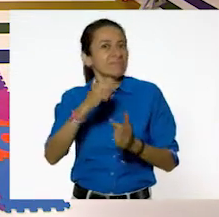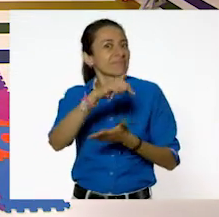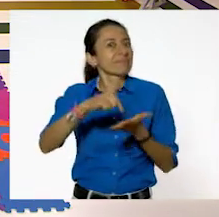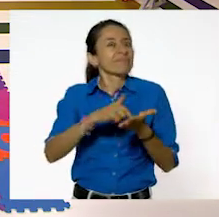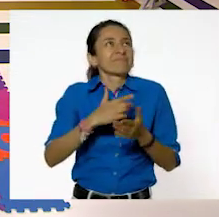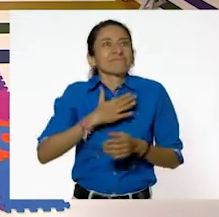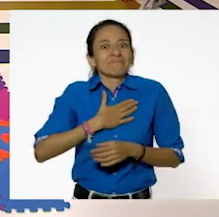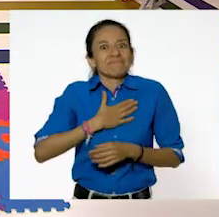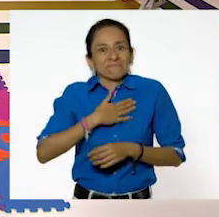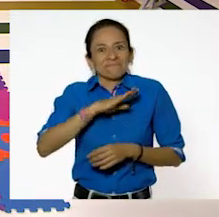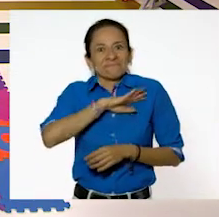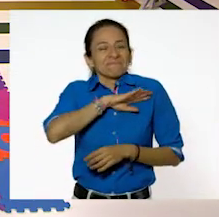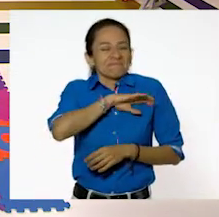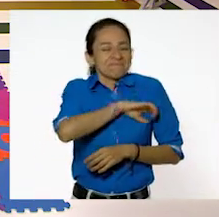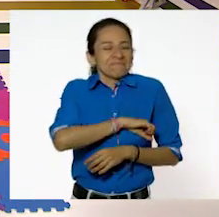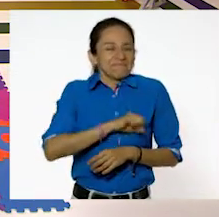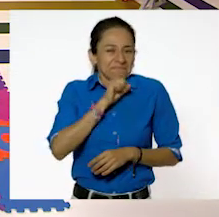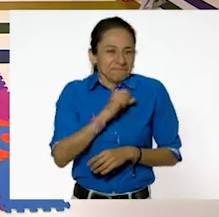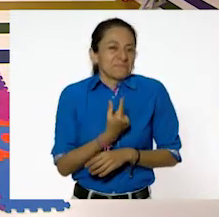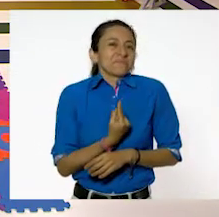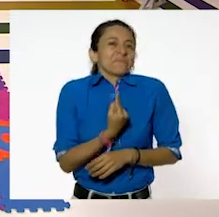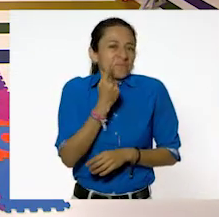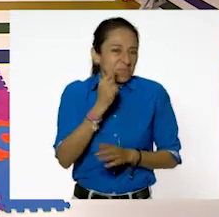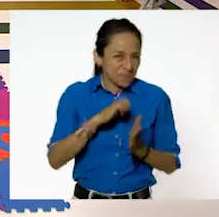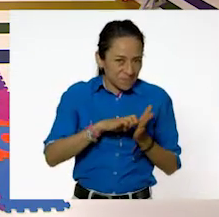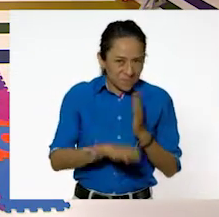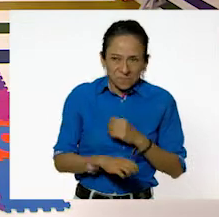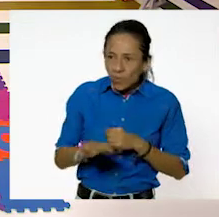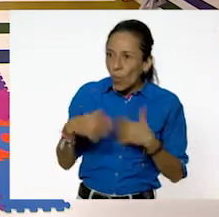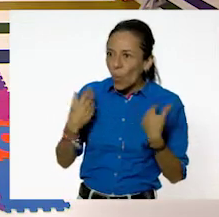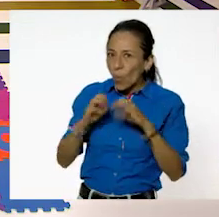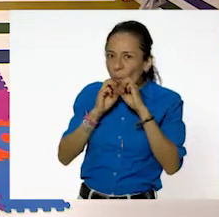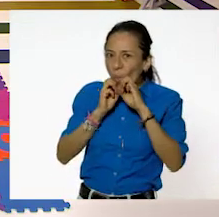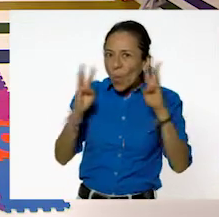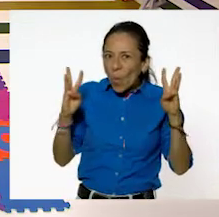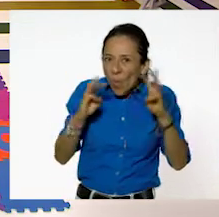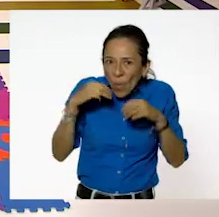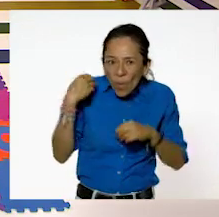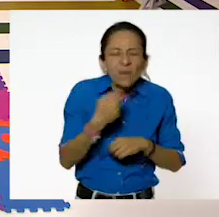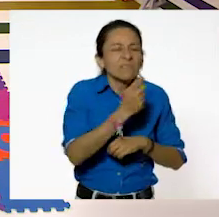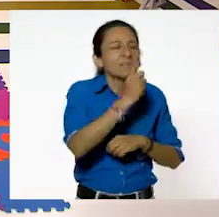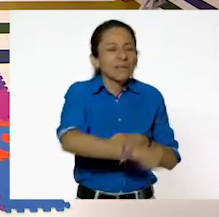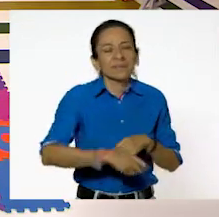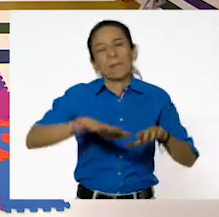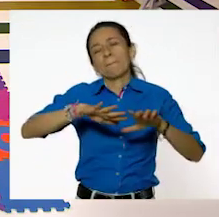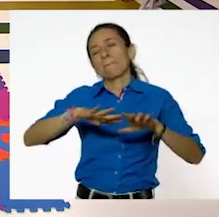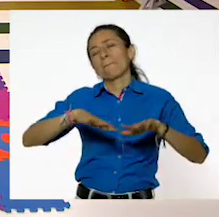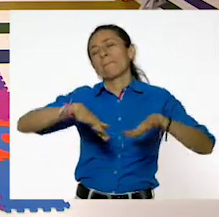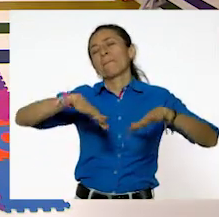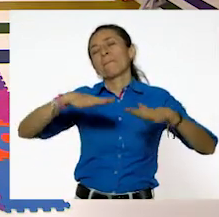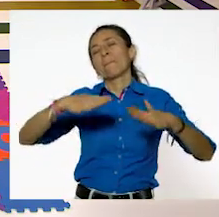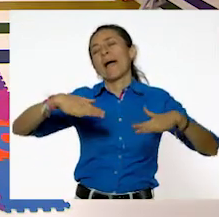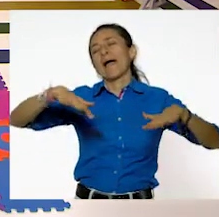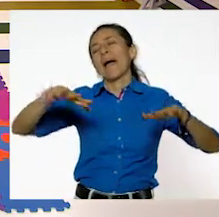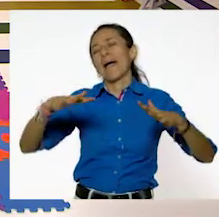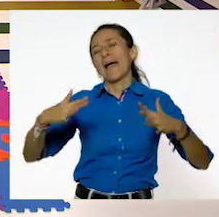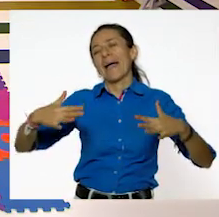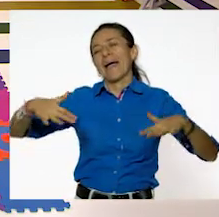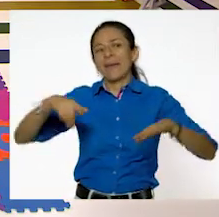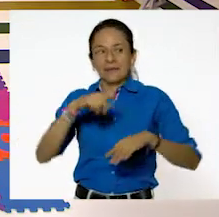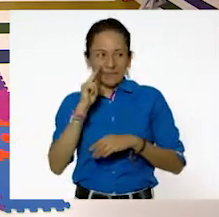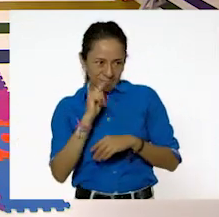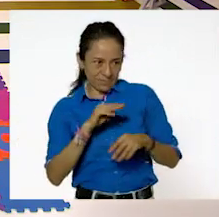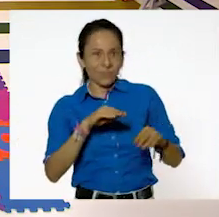ver... ¡Guau! ¡Sí! ¿Qué es? El mar. Y como vemos, tiene cierto movimiento, bastante